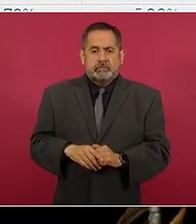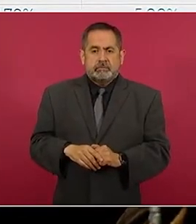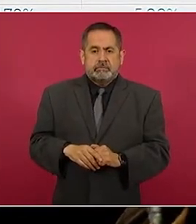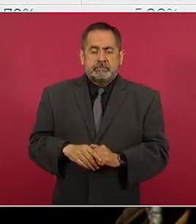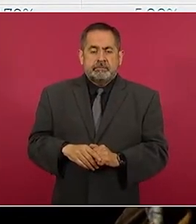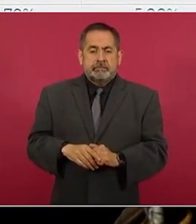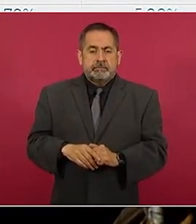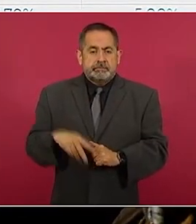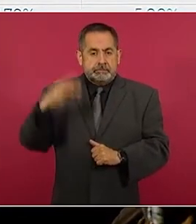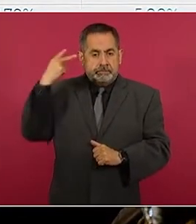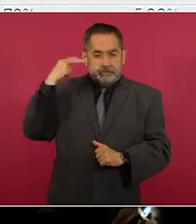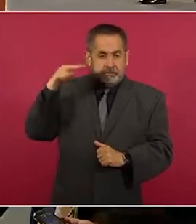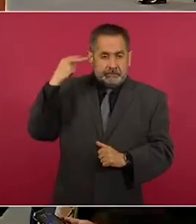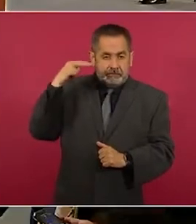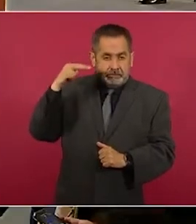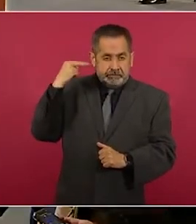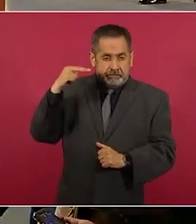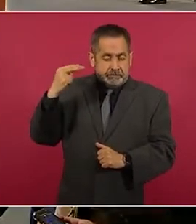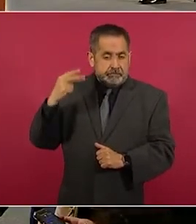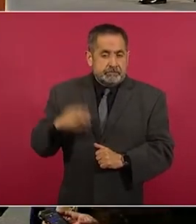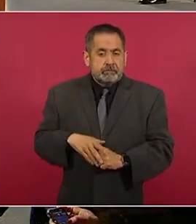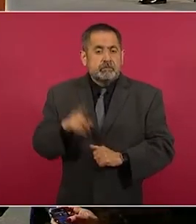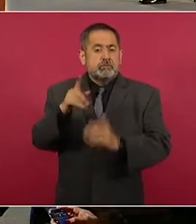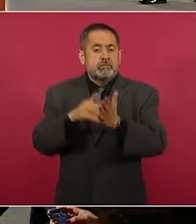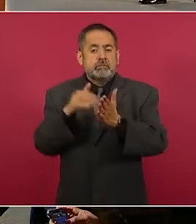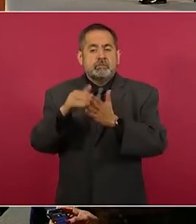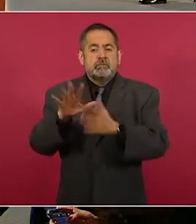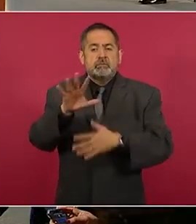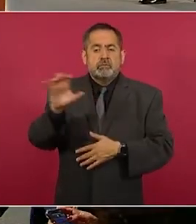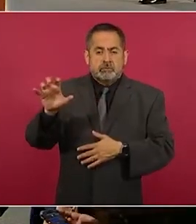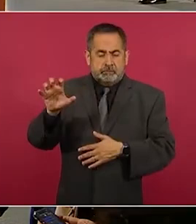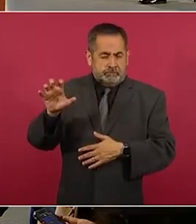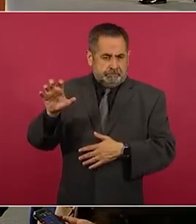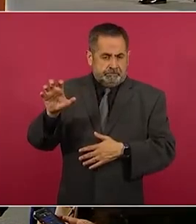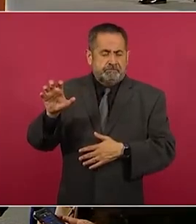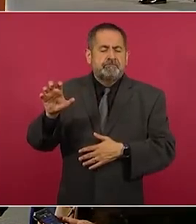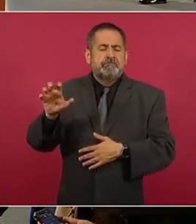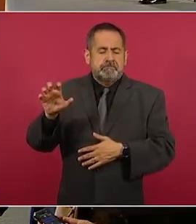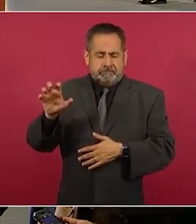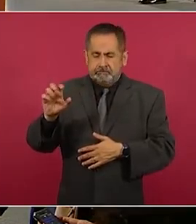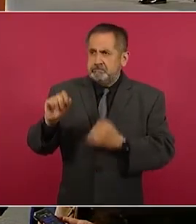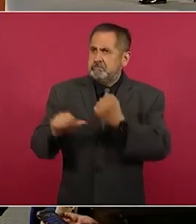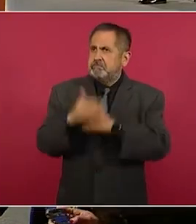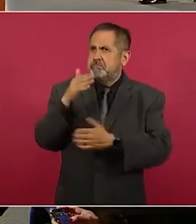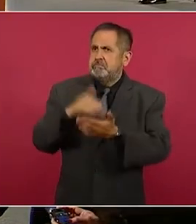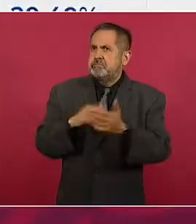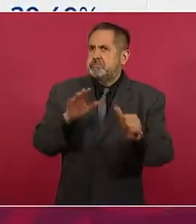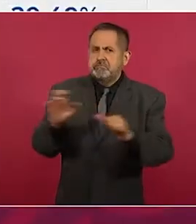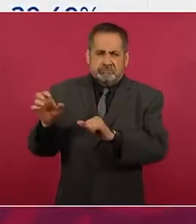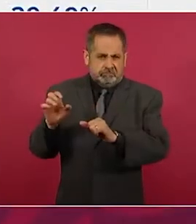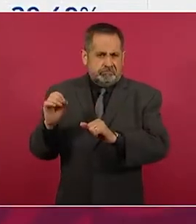Veracruz, un millón 511 mil